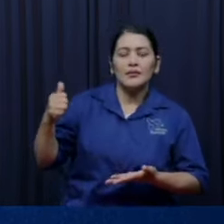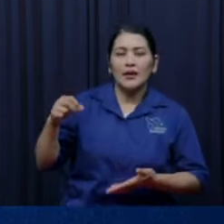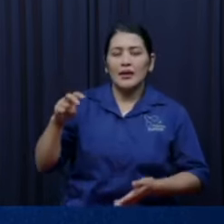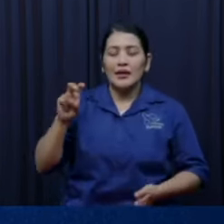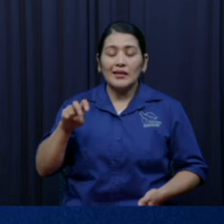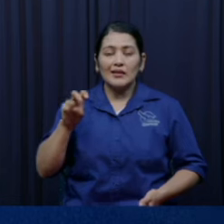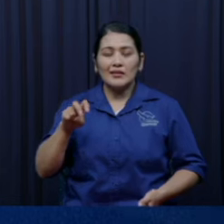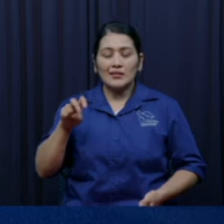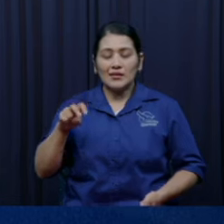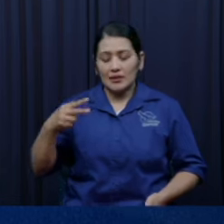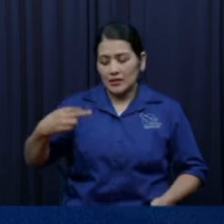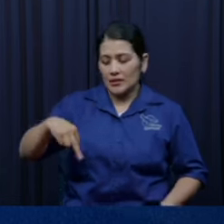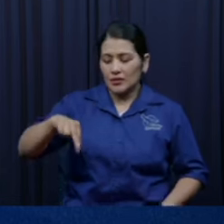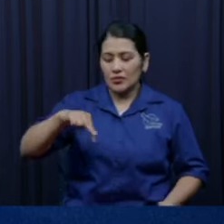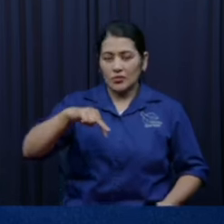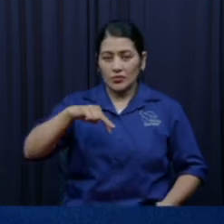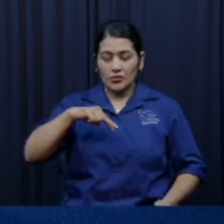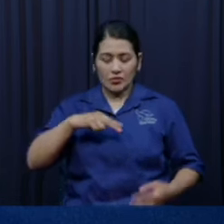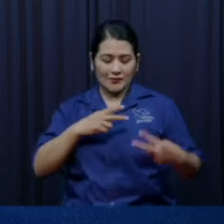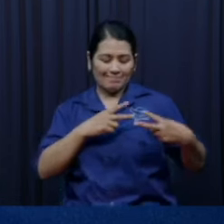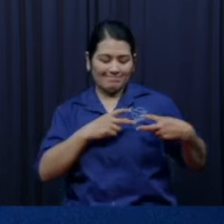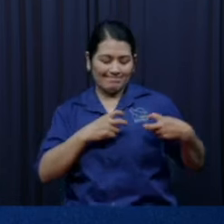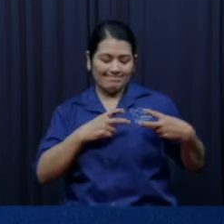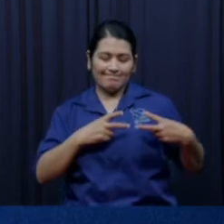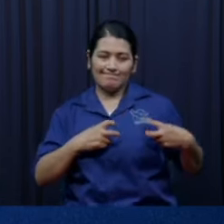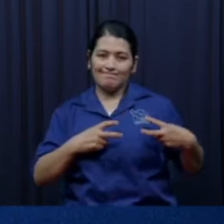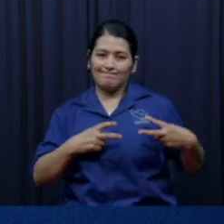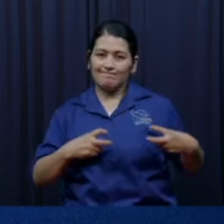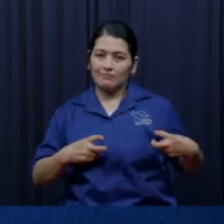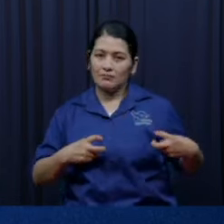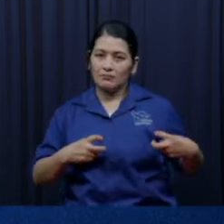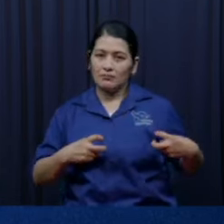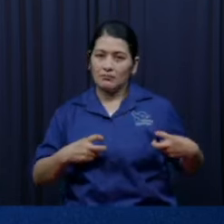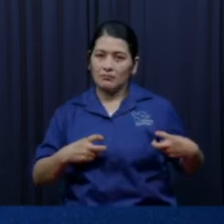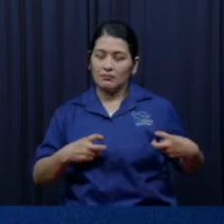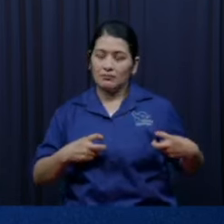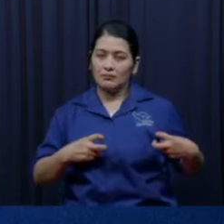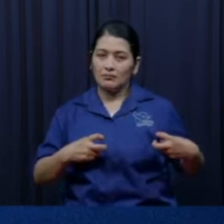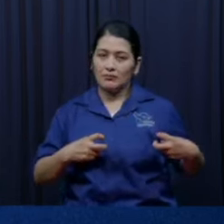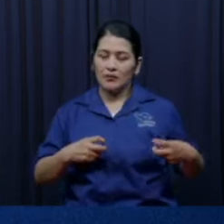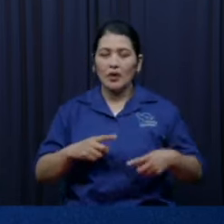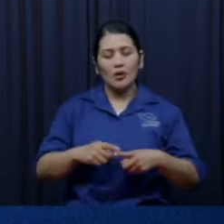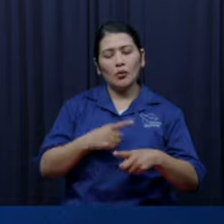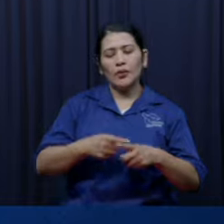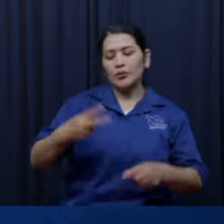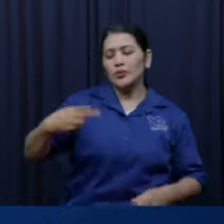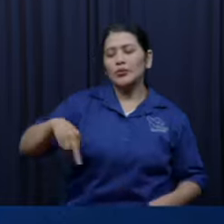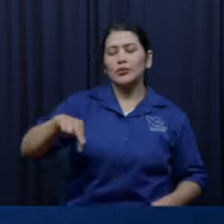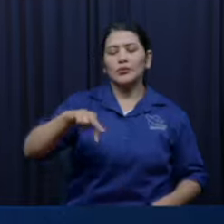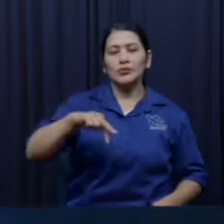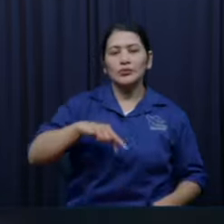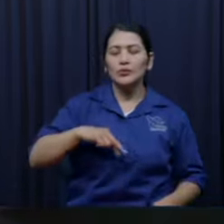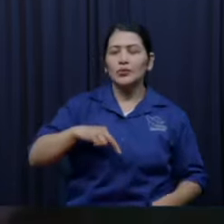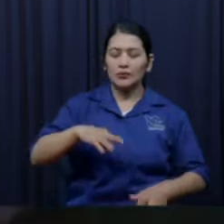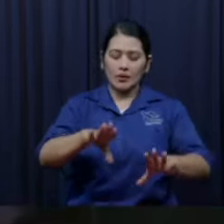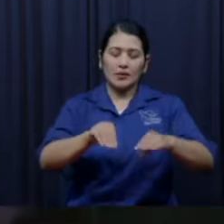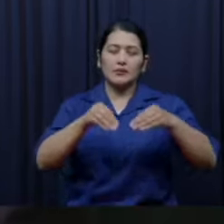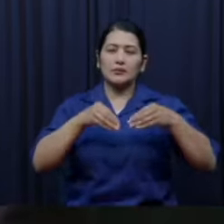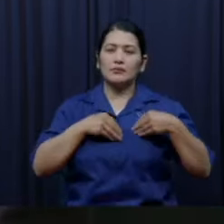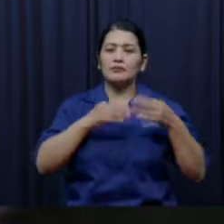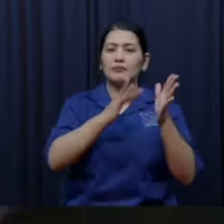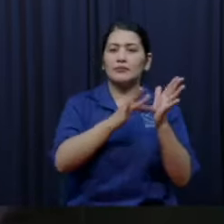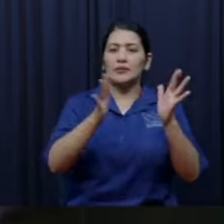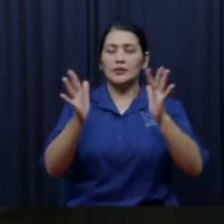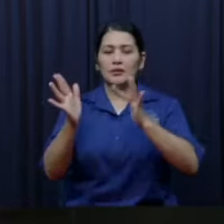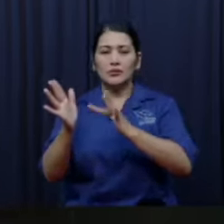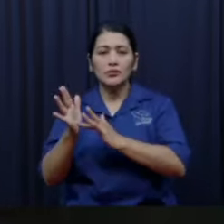espíritu, el que nació de nuevo, usted, usted nació de nuevo, ¿verdad? Entonces, usted tiene ahora el siguiente paso es